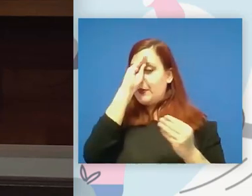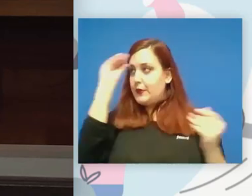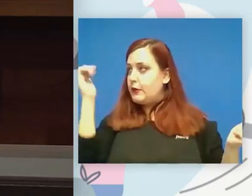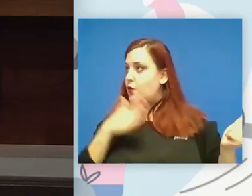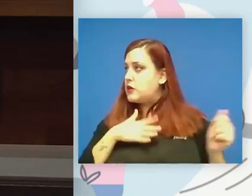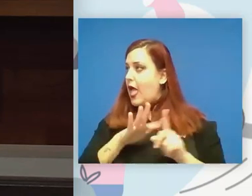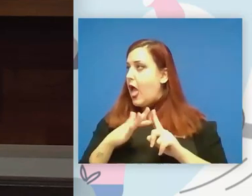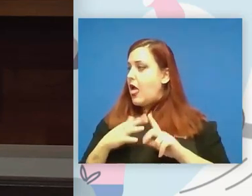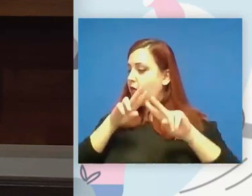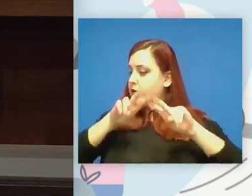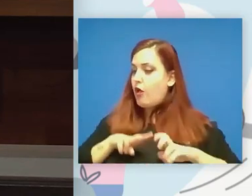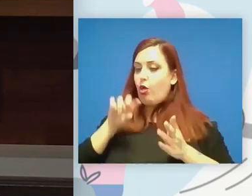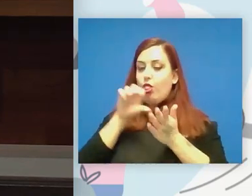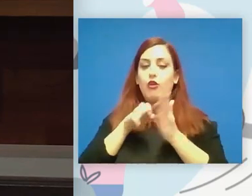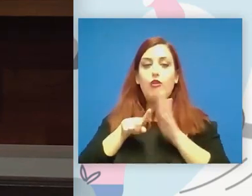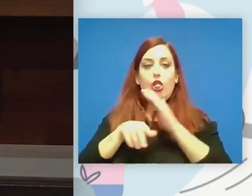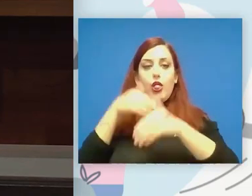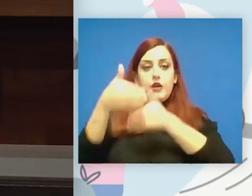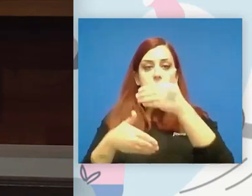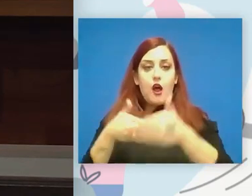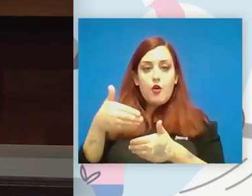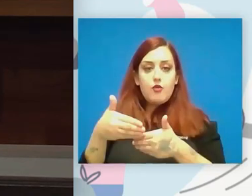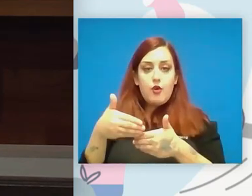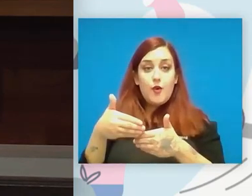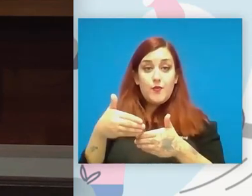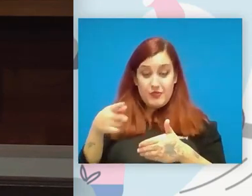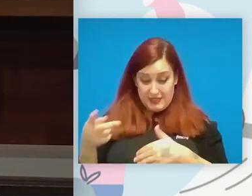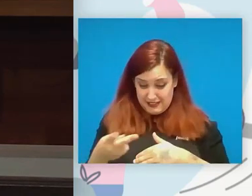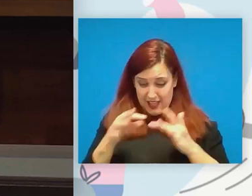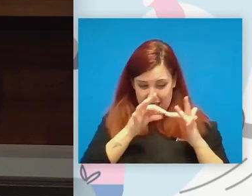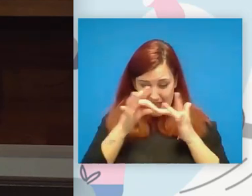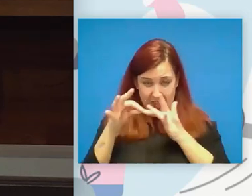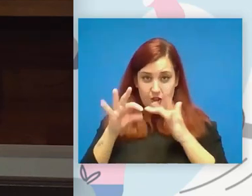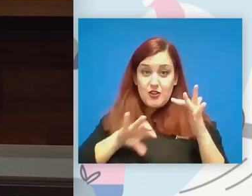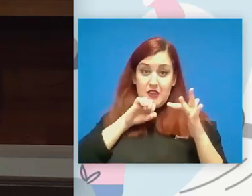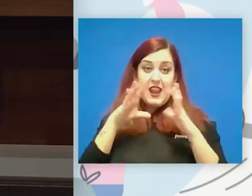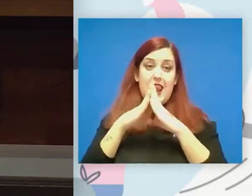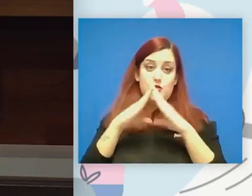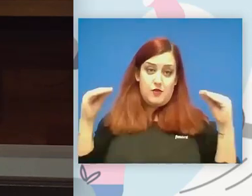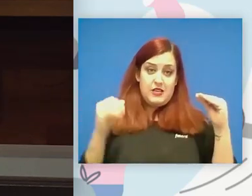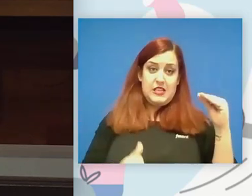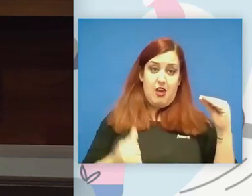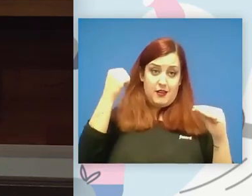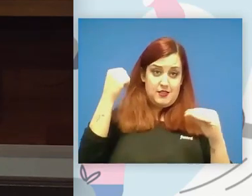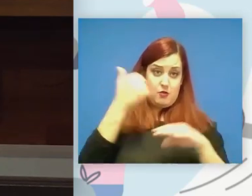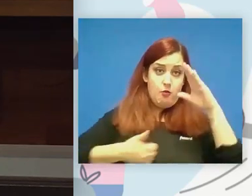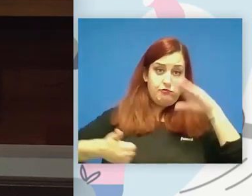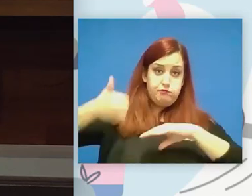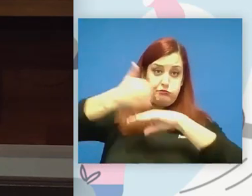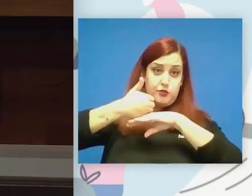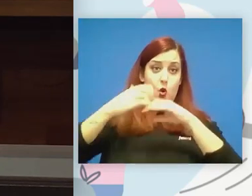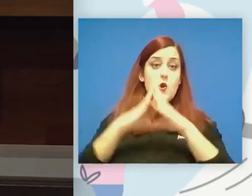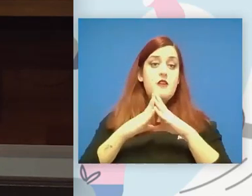investigación y nuestro centro de desarrollo como liderazgo tienen que ser las propias universidades las propias